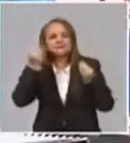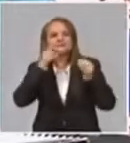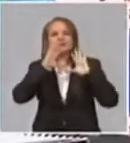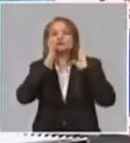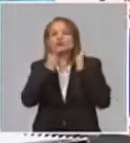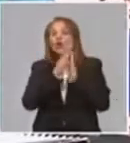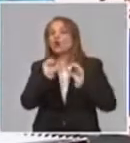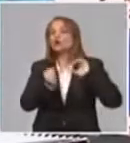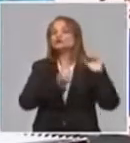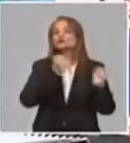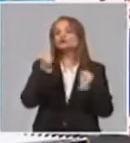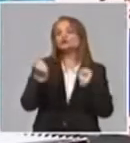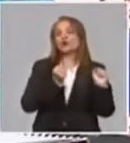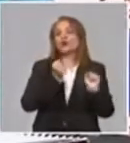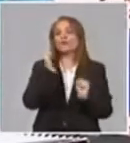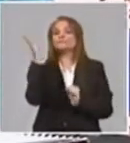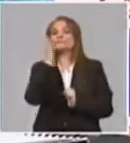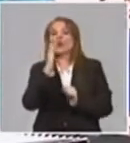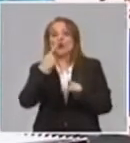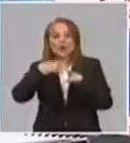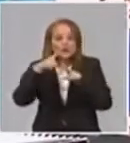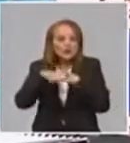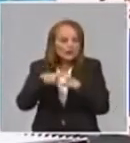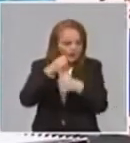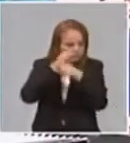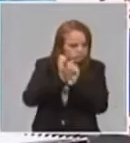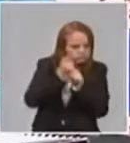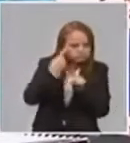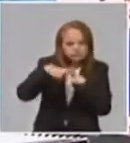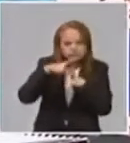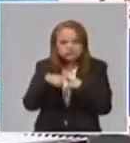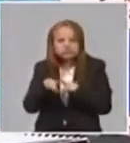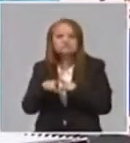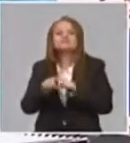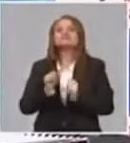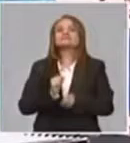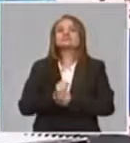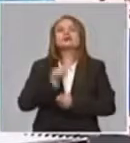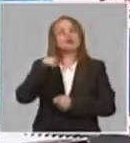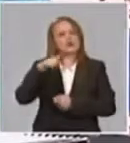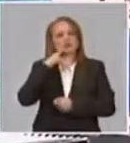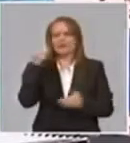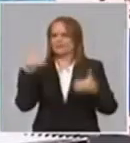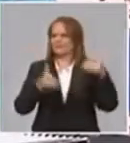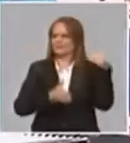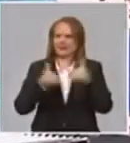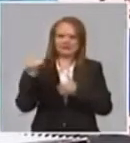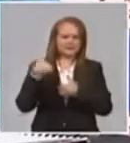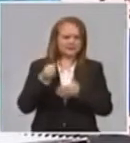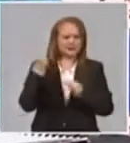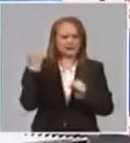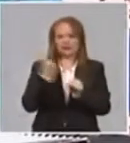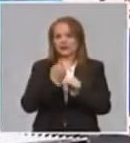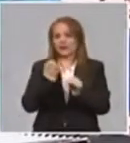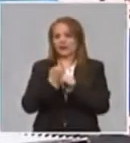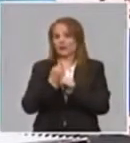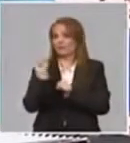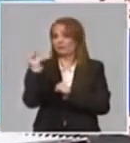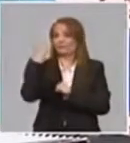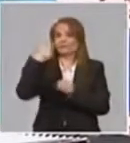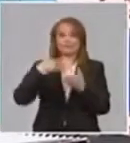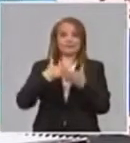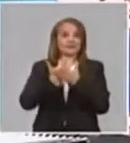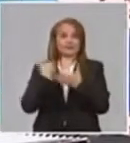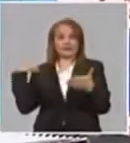tan necesario e importante en este trabajo, bueno, pues, están participando desde el primer día en todo este